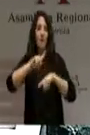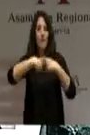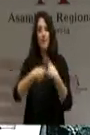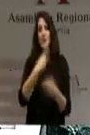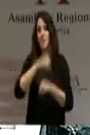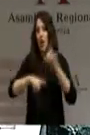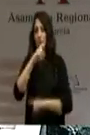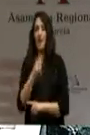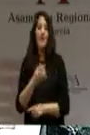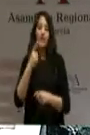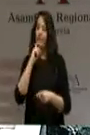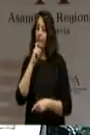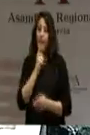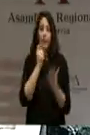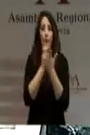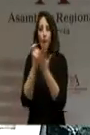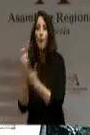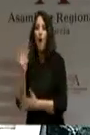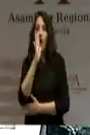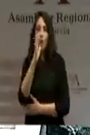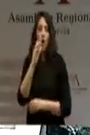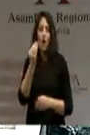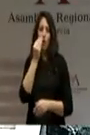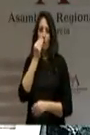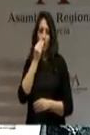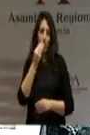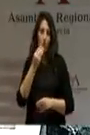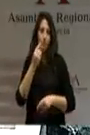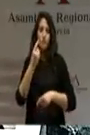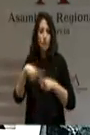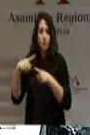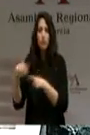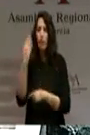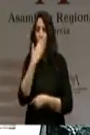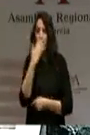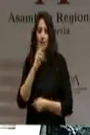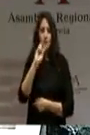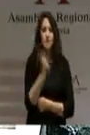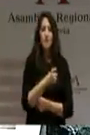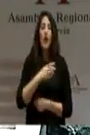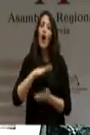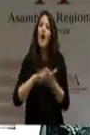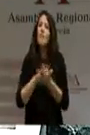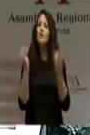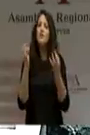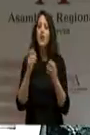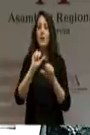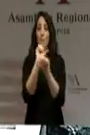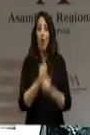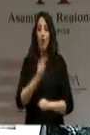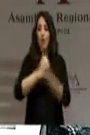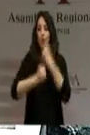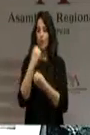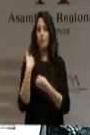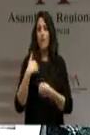los comedores escolares. Podríamos hablar de un modelo económico, de un modelo de desarrollo que entró en barrena hace muchos